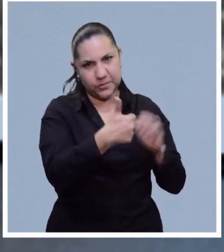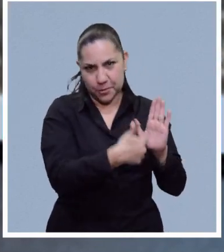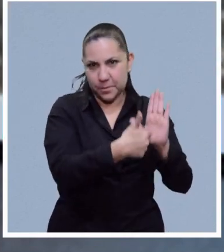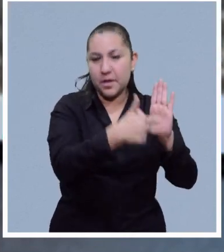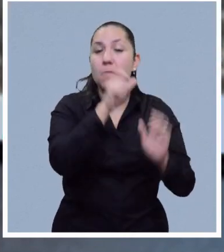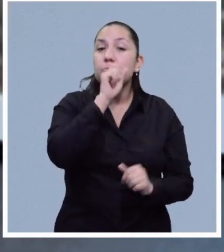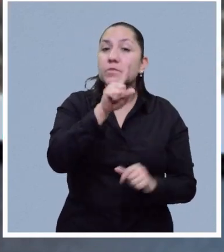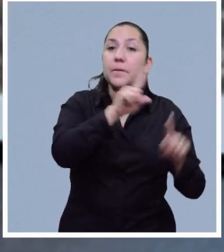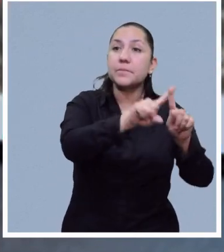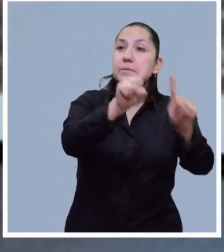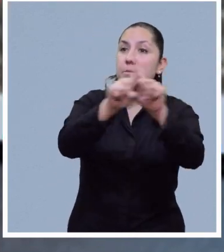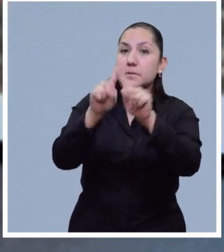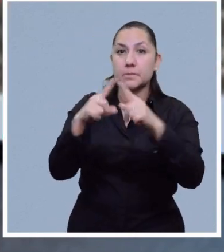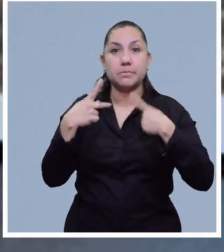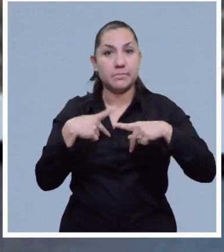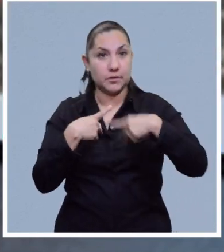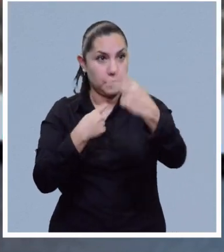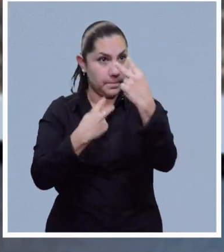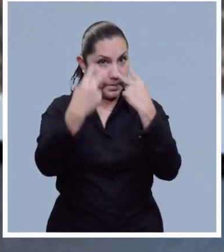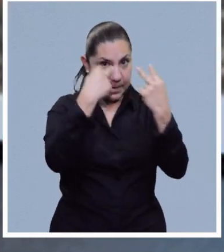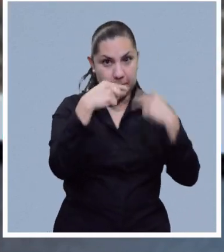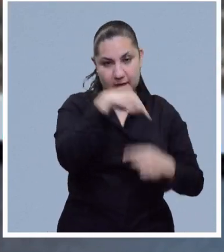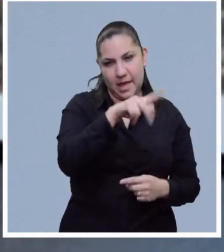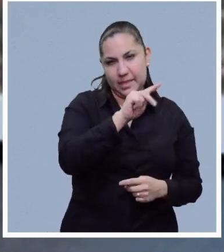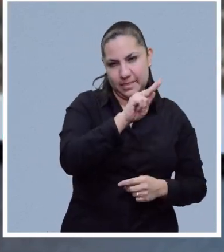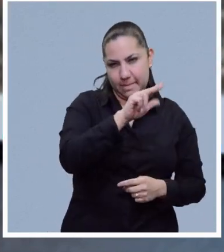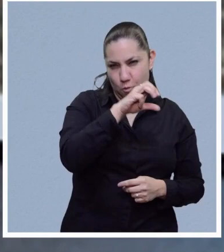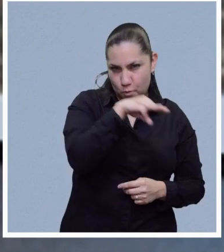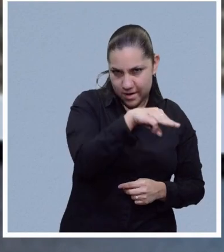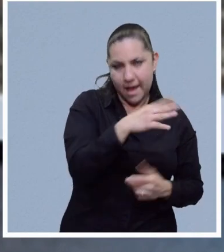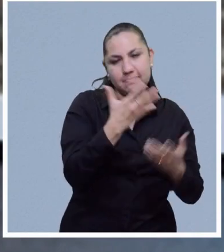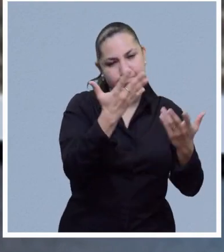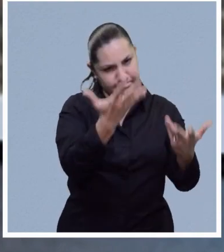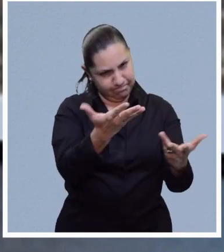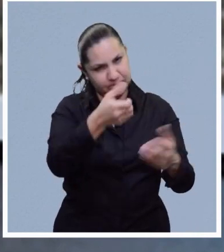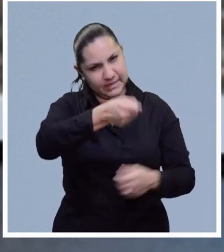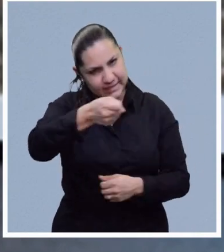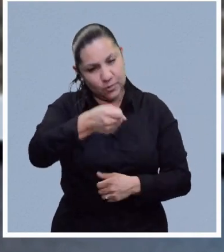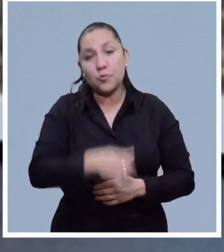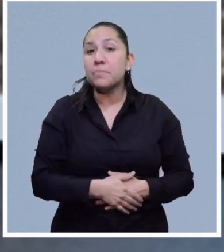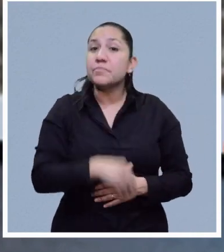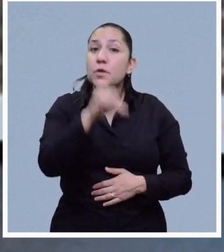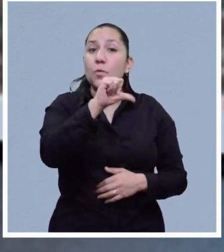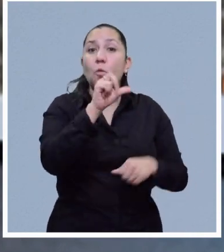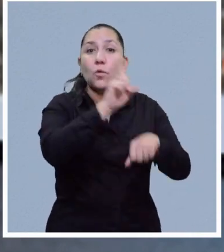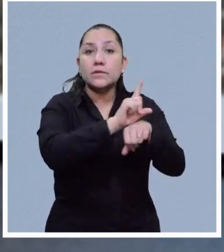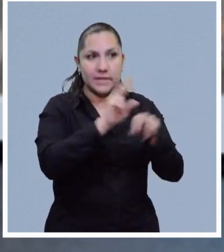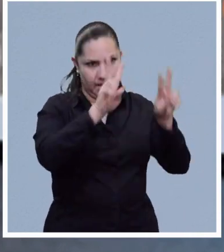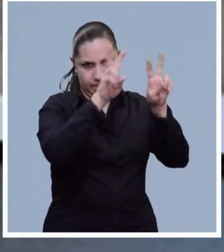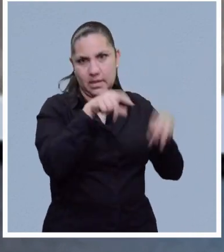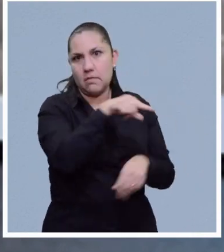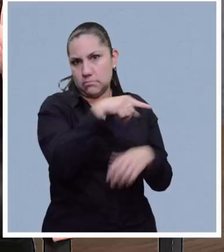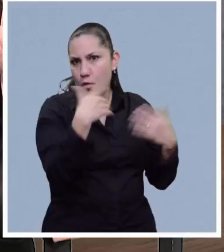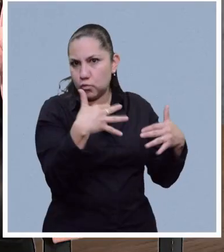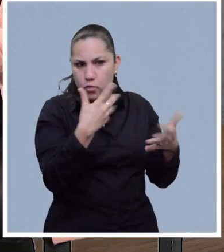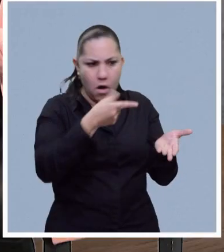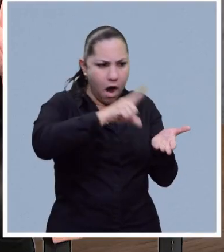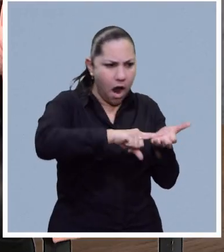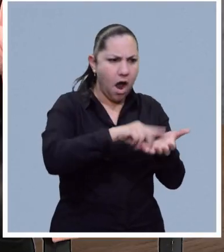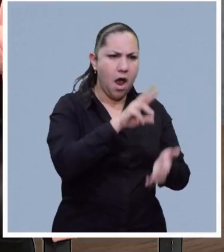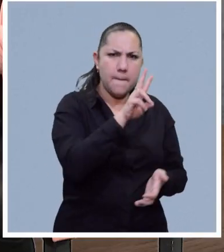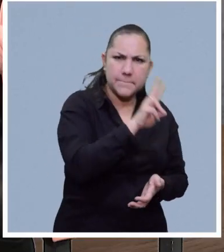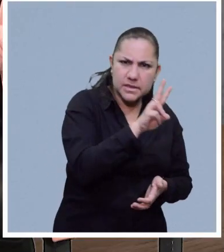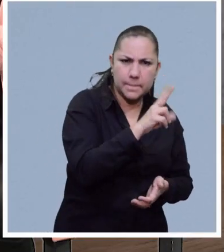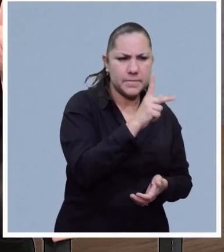Entrending. Y bueno, también saluda a todos los que nos están viendo a través de la señal de TVNAM. Como bien lo dices Viri, pues nos toca hablar de este alimento rico en nutrientes, en